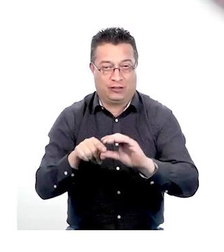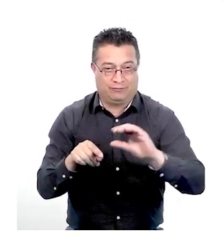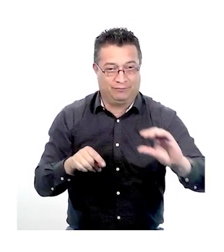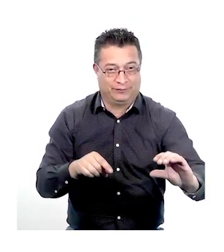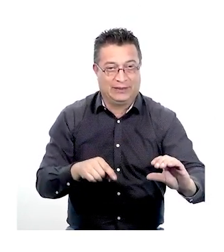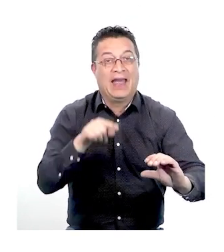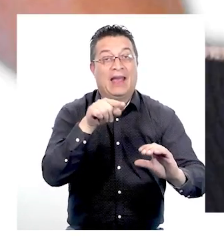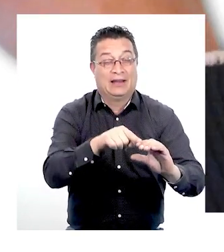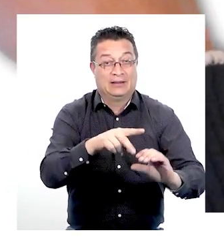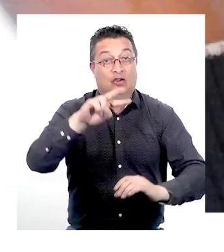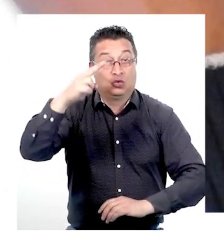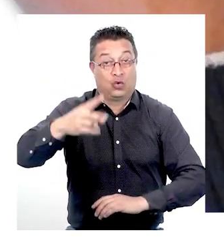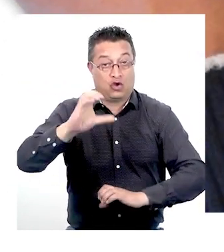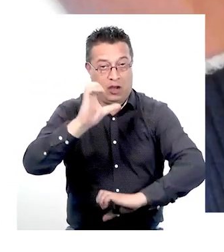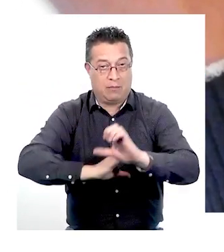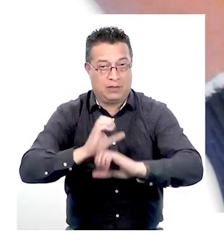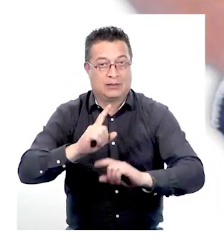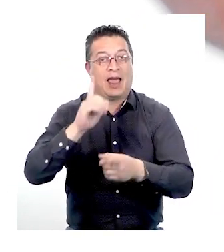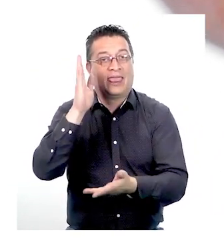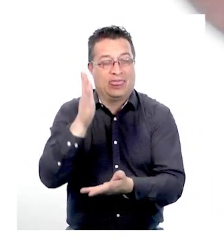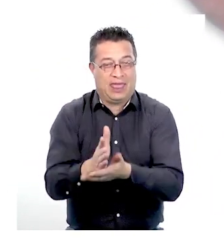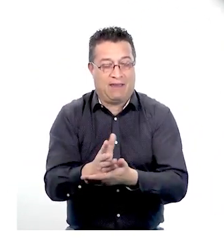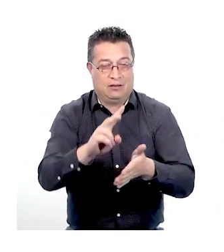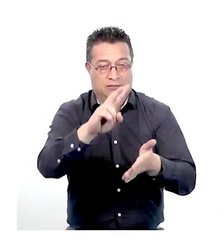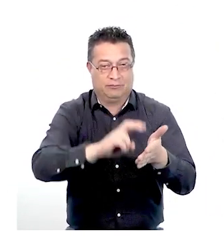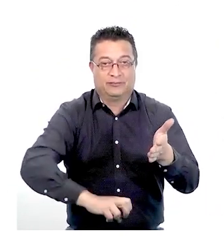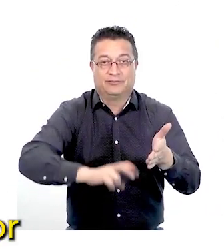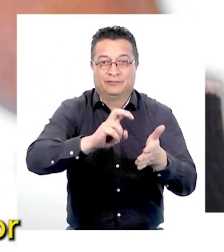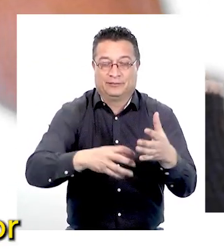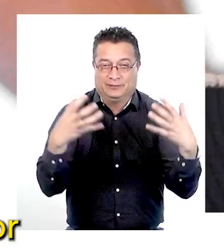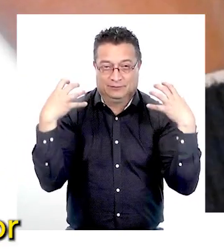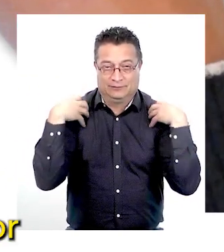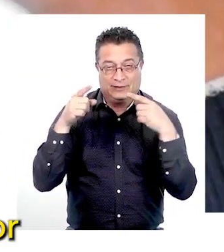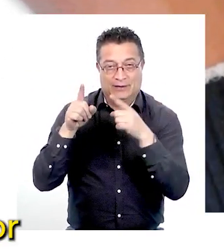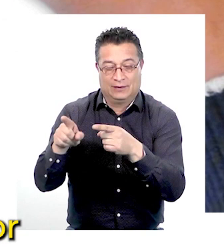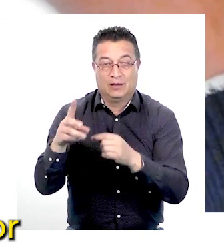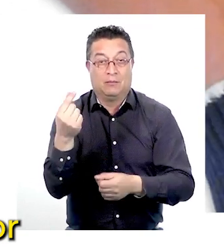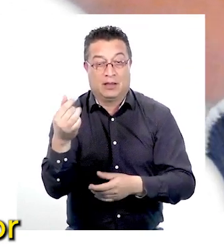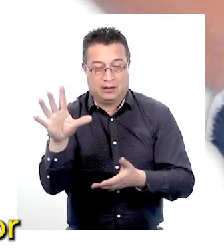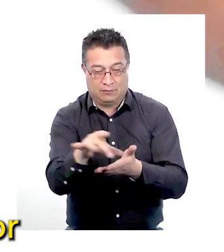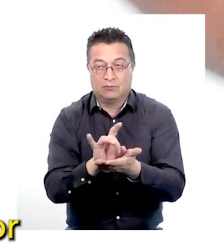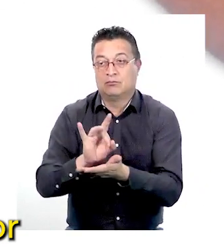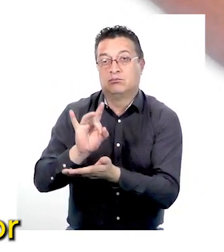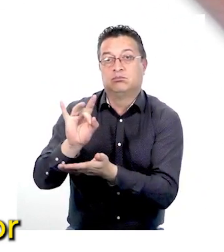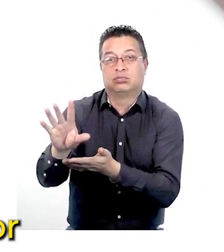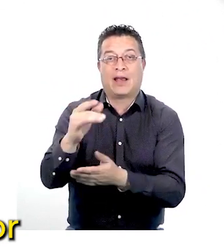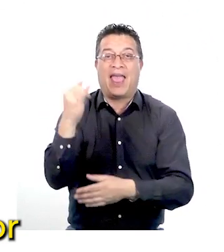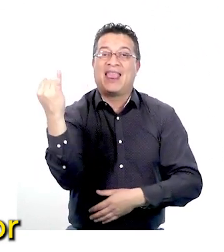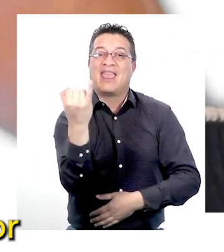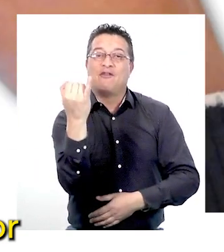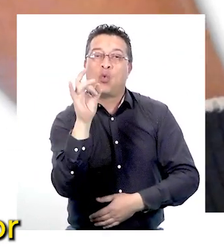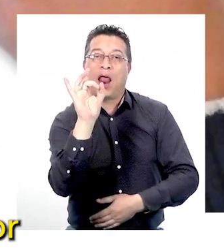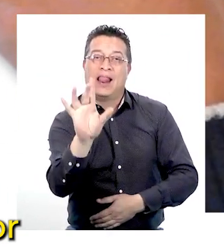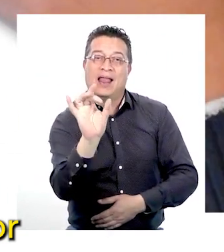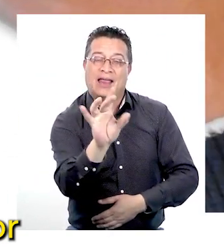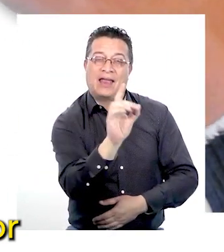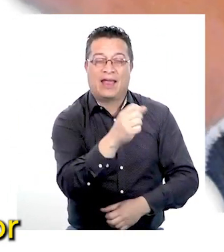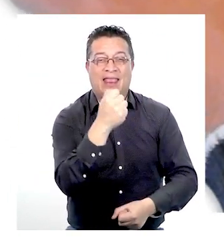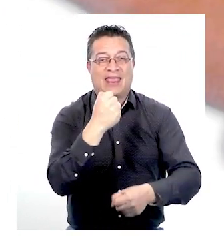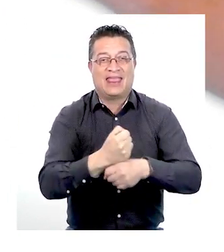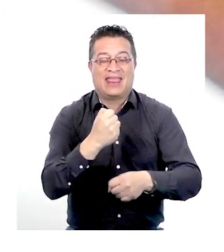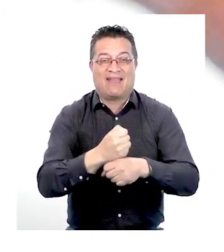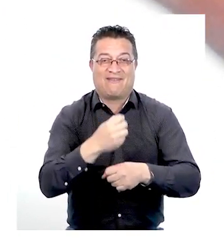Los empleadores son los que deben hacer los descuentos y enviar los ahorros a la cuenta individual de cada